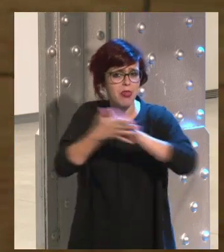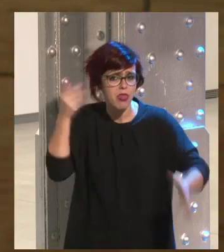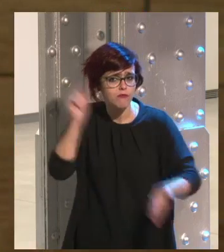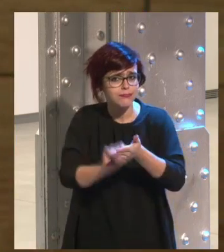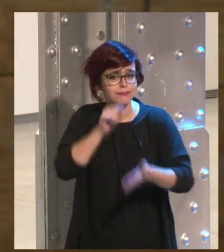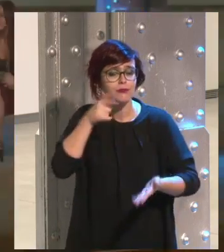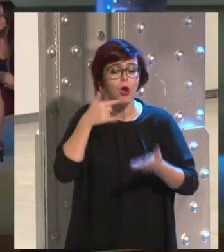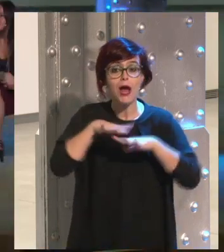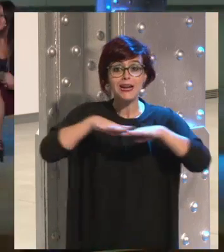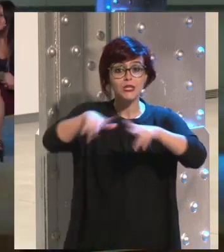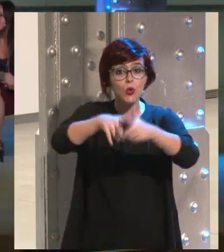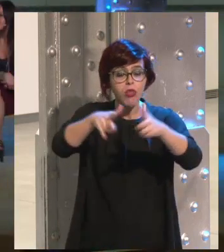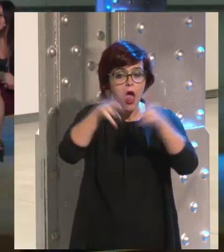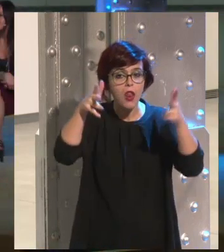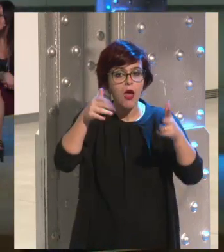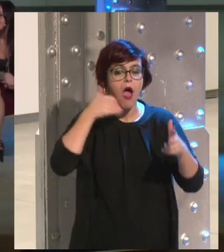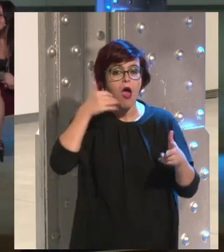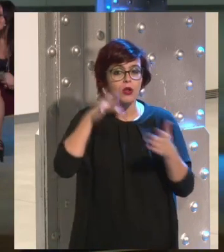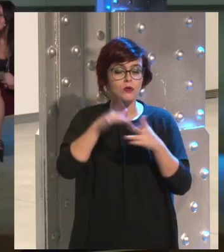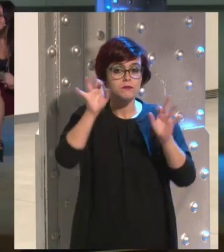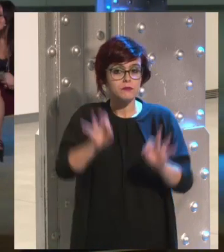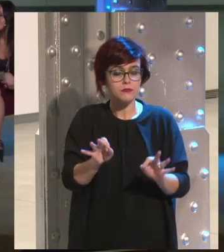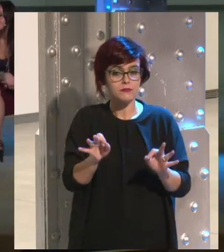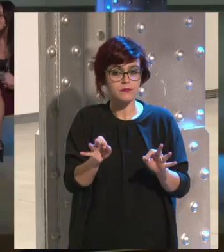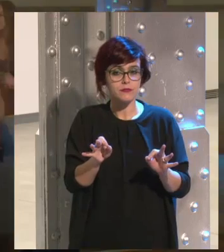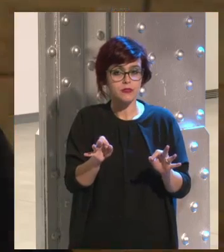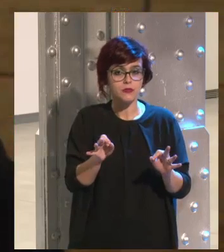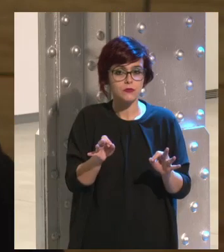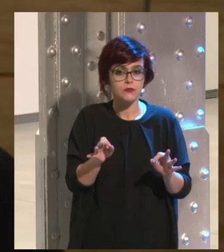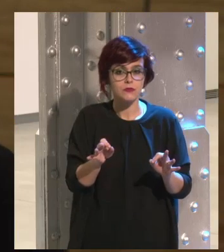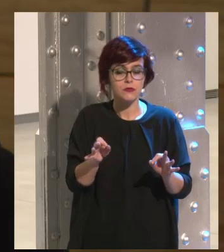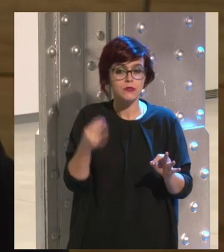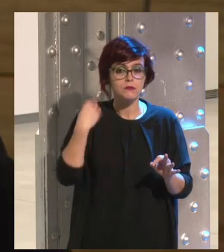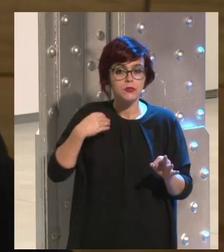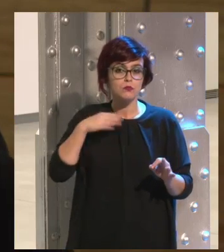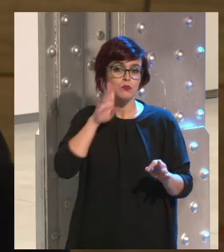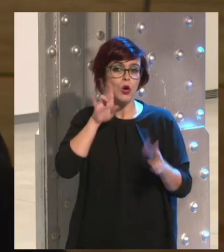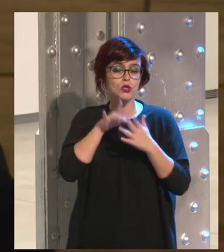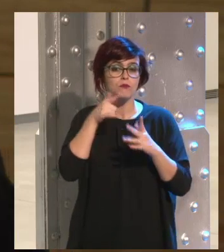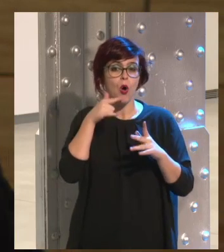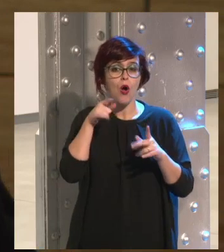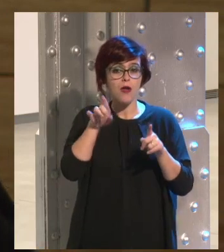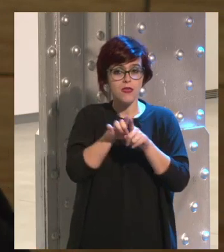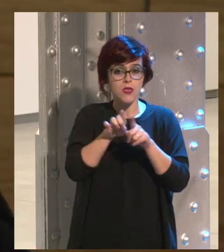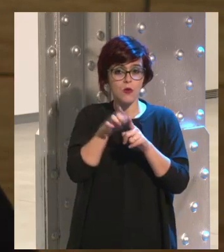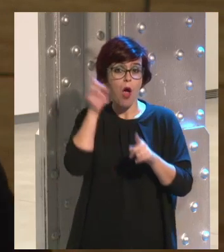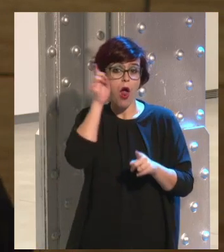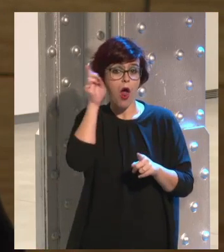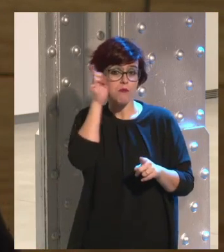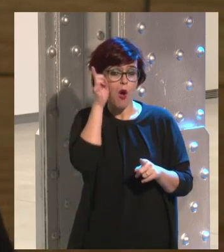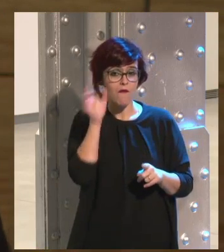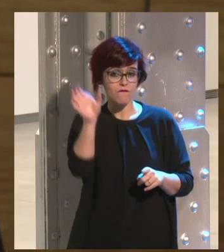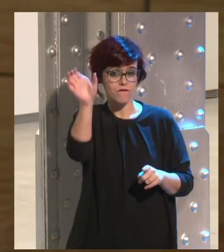que es la red social, lo que es realmente es esto, el aparato. Esto si nos permite